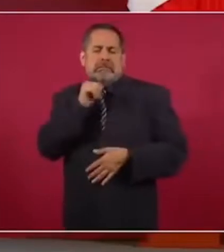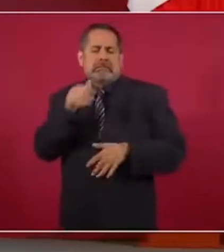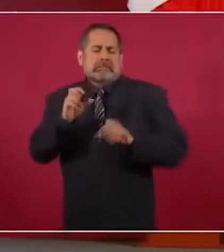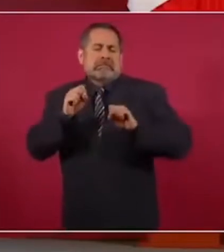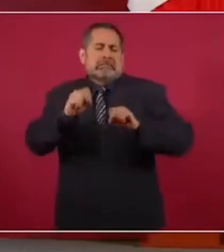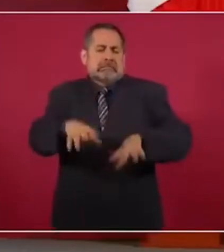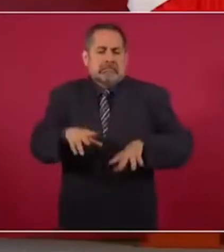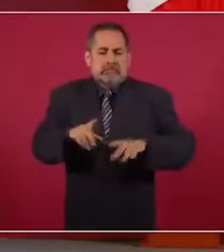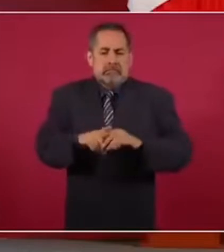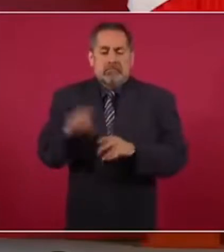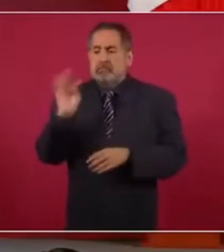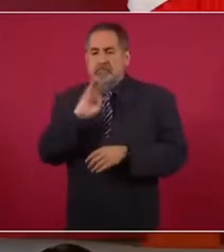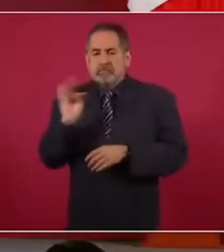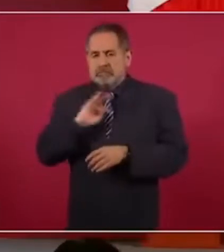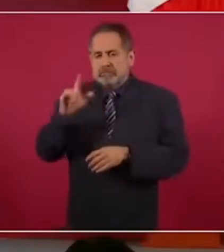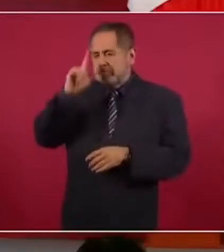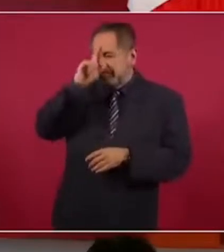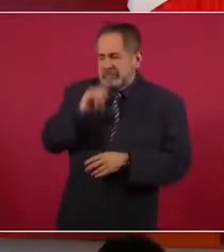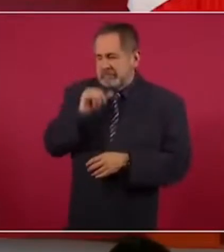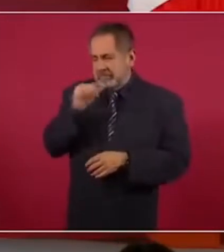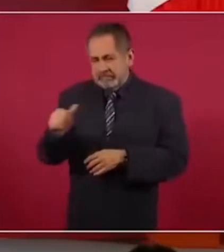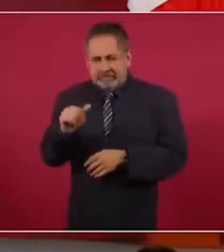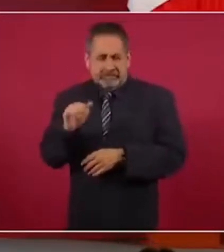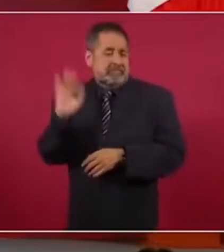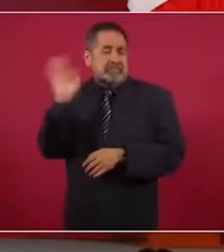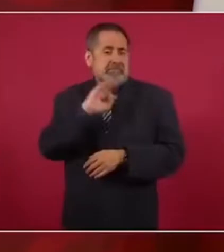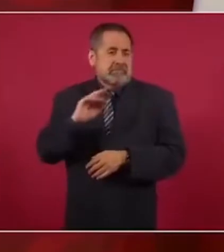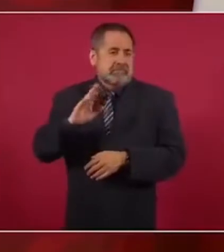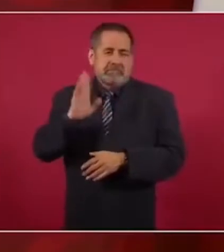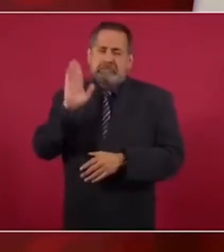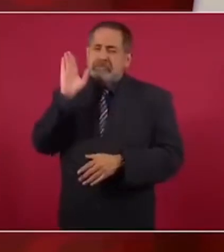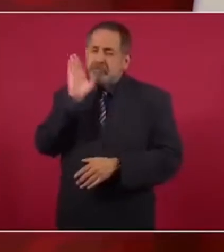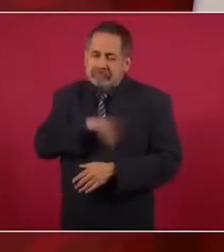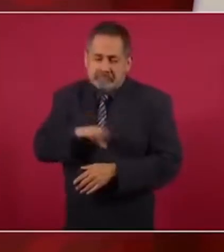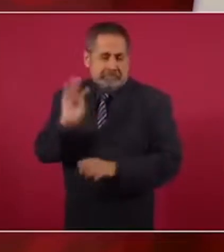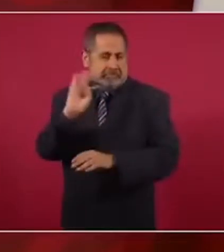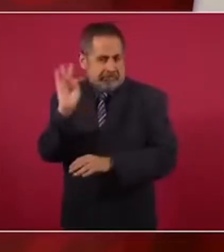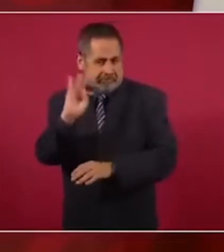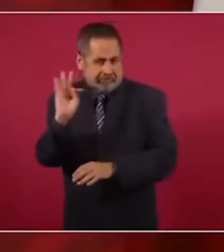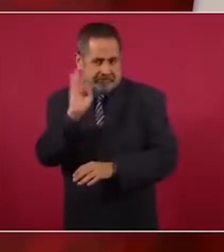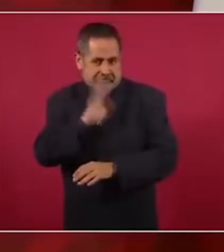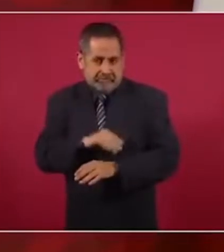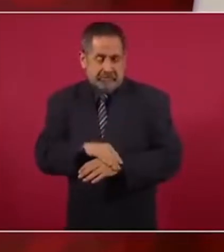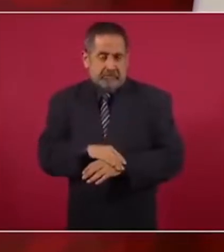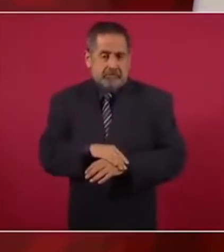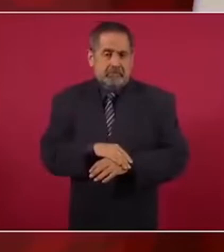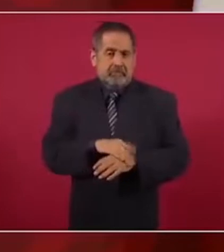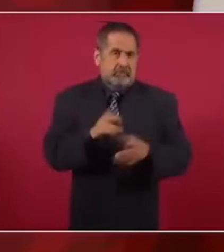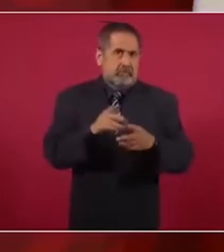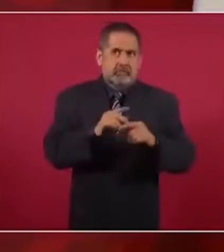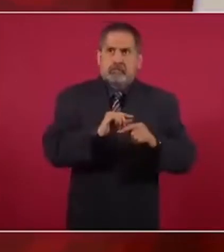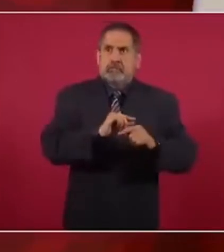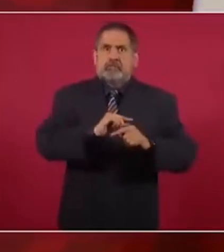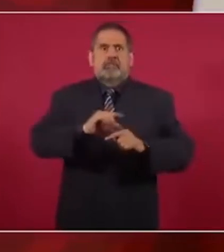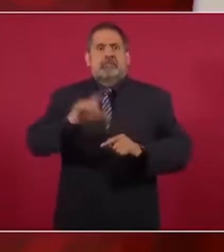si no nos hubiese funcionado nuestra estrategia y hasta